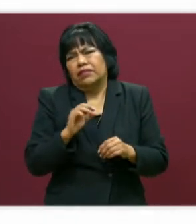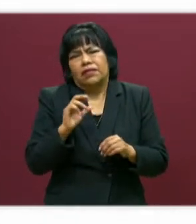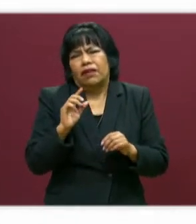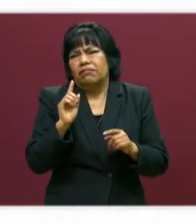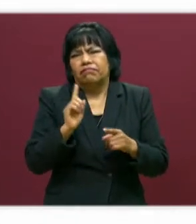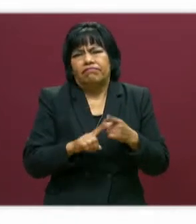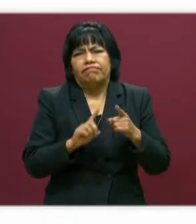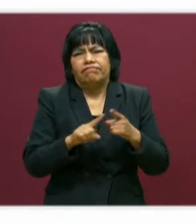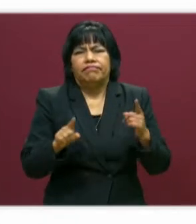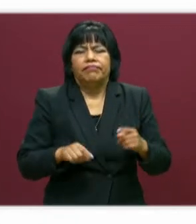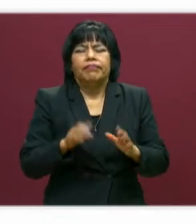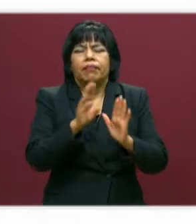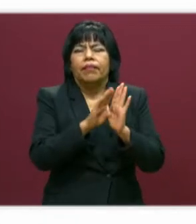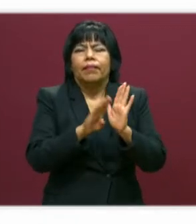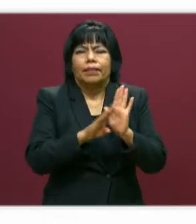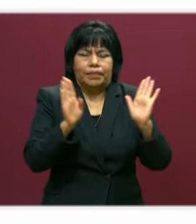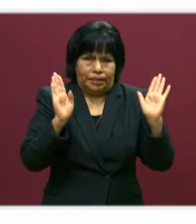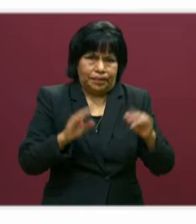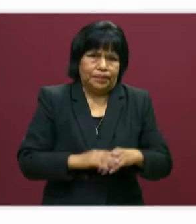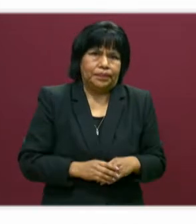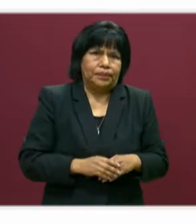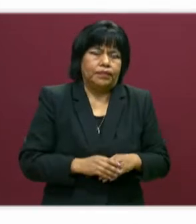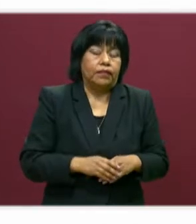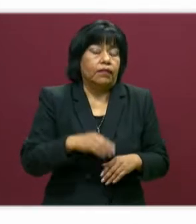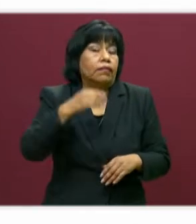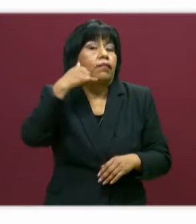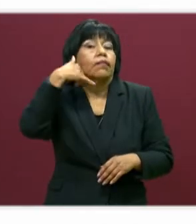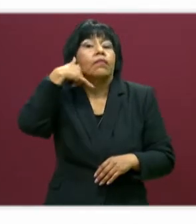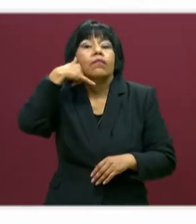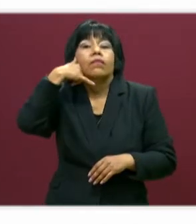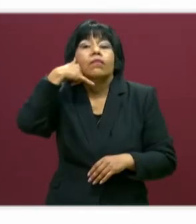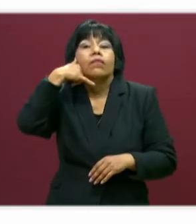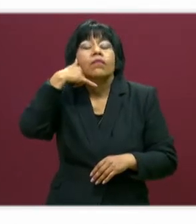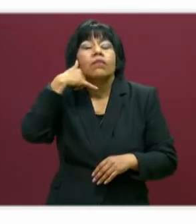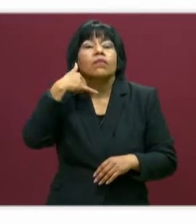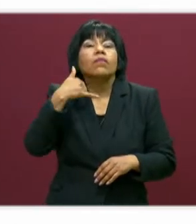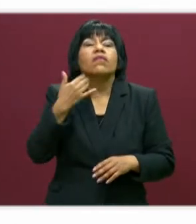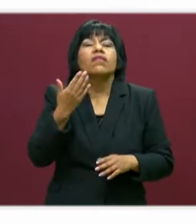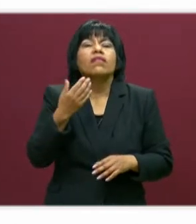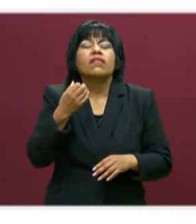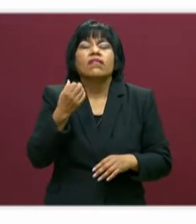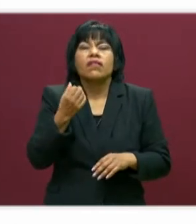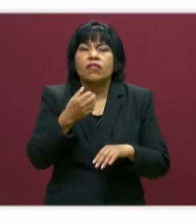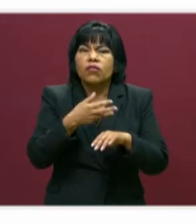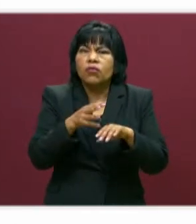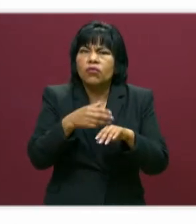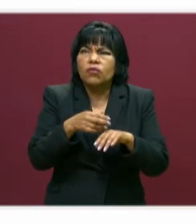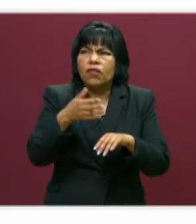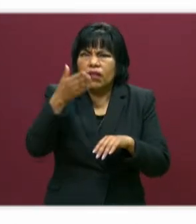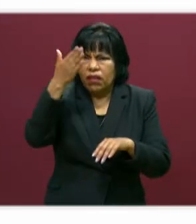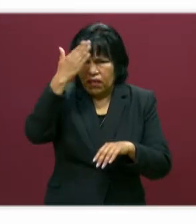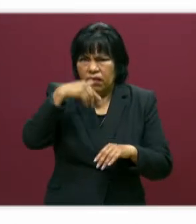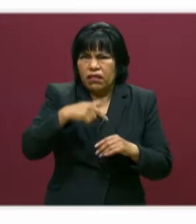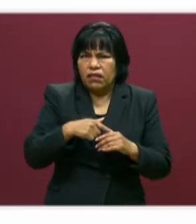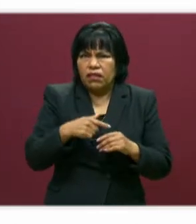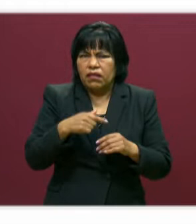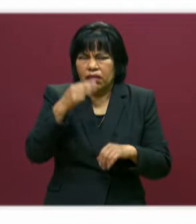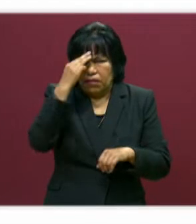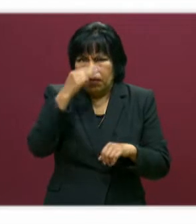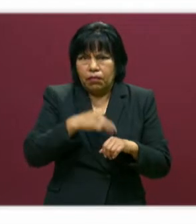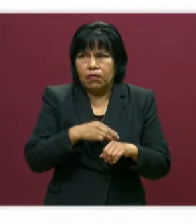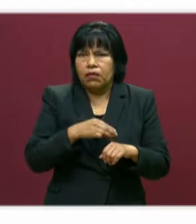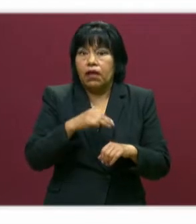Un ejemplo muy sencillo, los teléfonos celulares. Dime cuántos números te sabe de los amigos. De memoria ya ninguno.